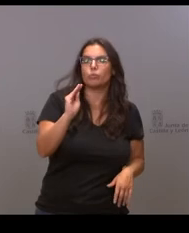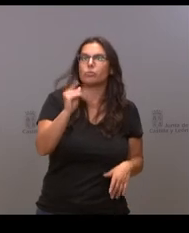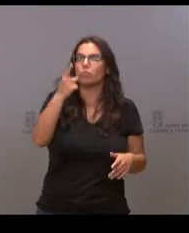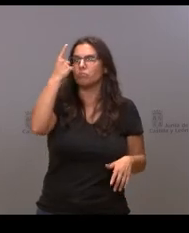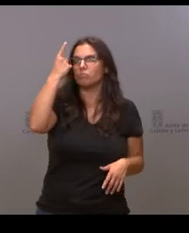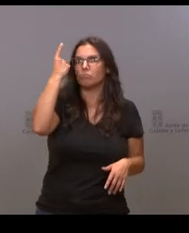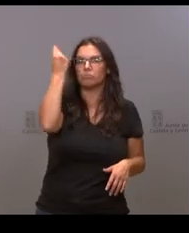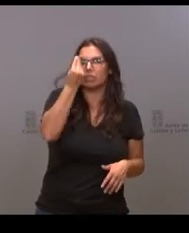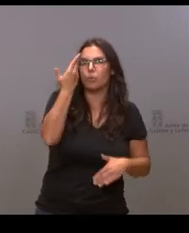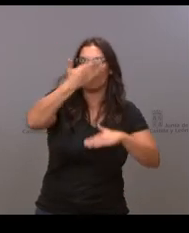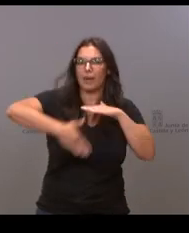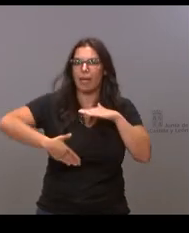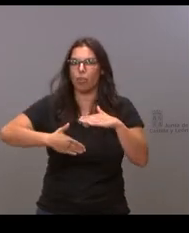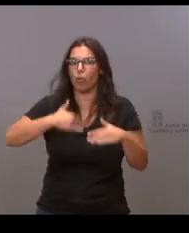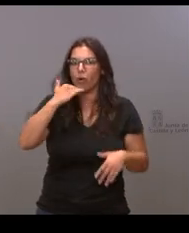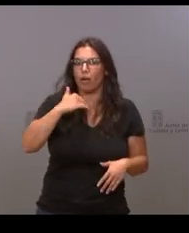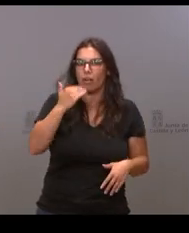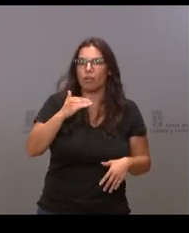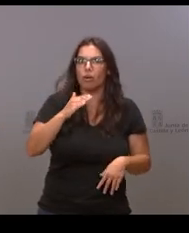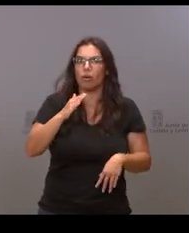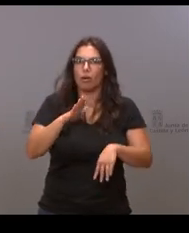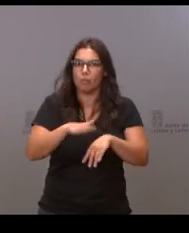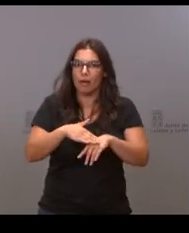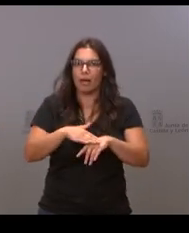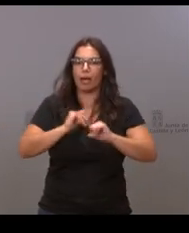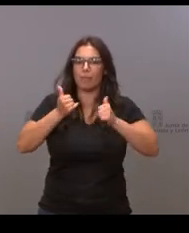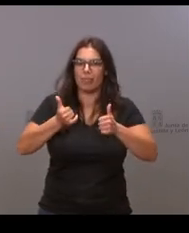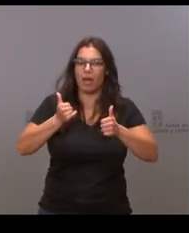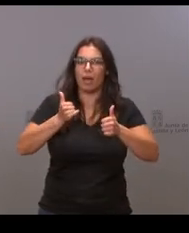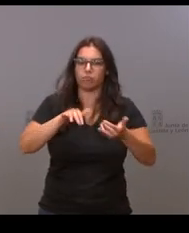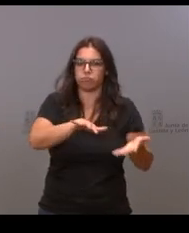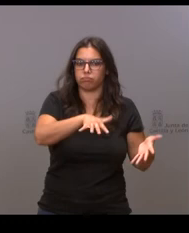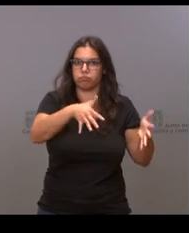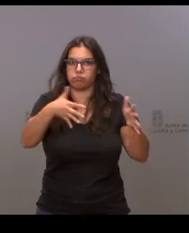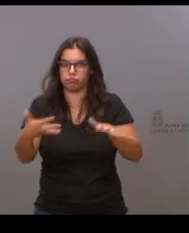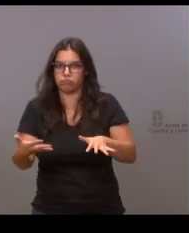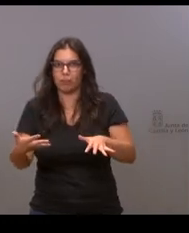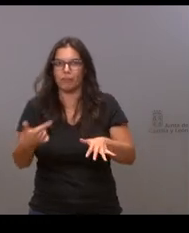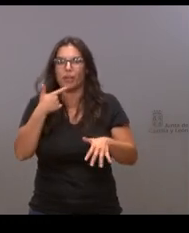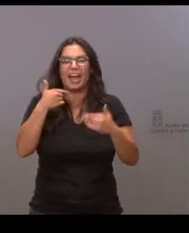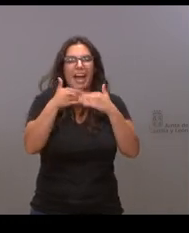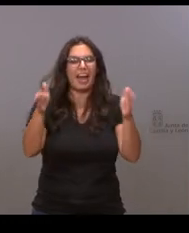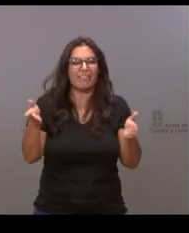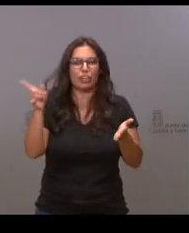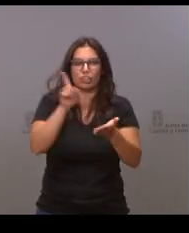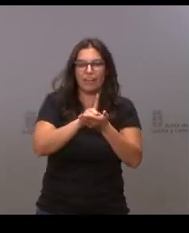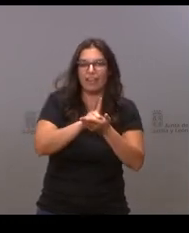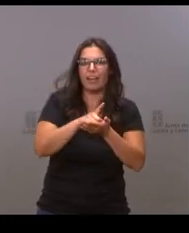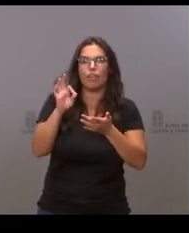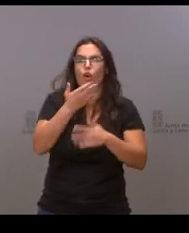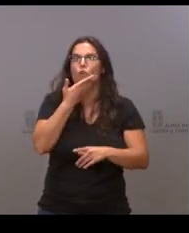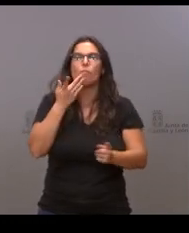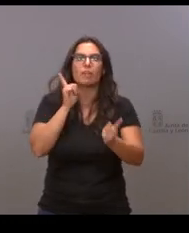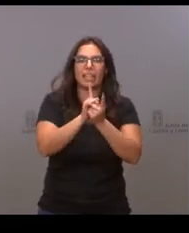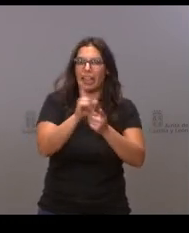plazo para que se empiece a ver ya esa reordenación. No me refiero a la reapertura de los centros o de la presencialidad que